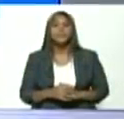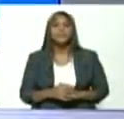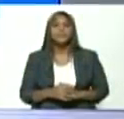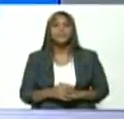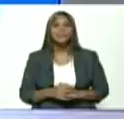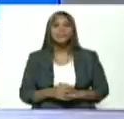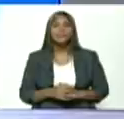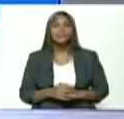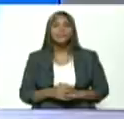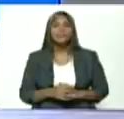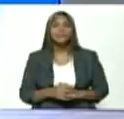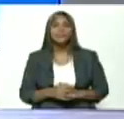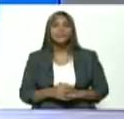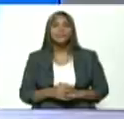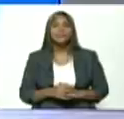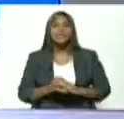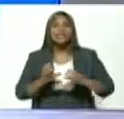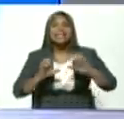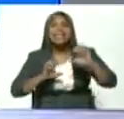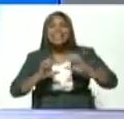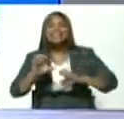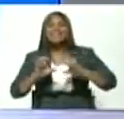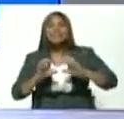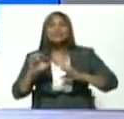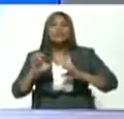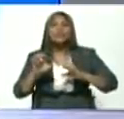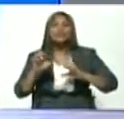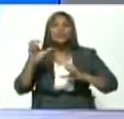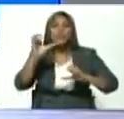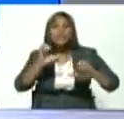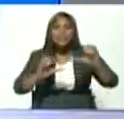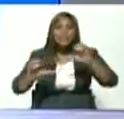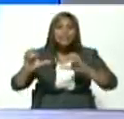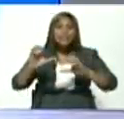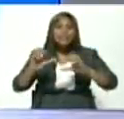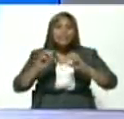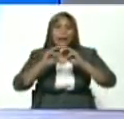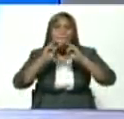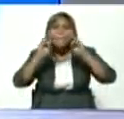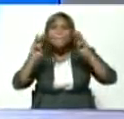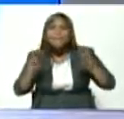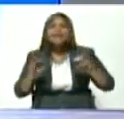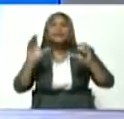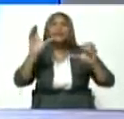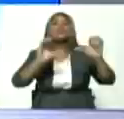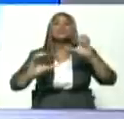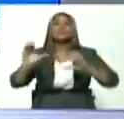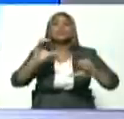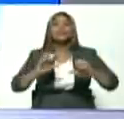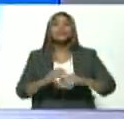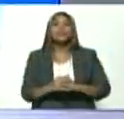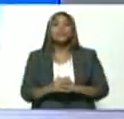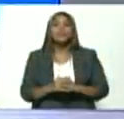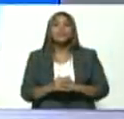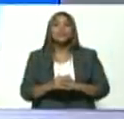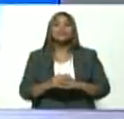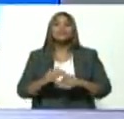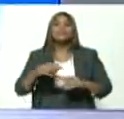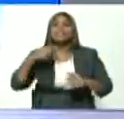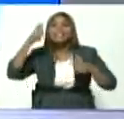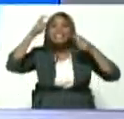estudiarlos científicamente el método científico chavista